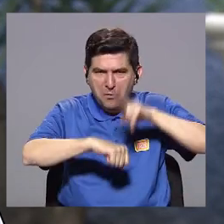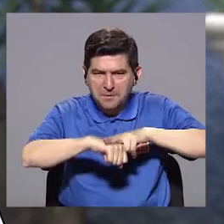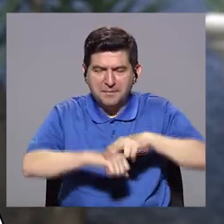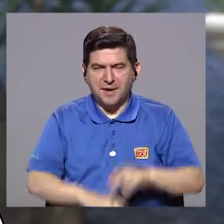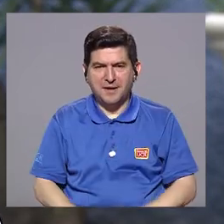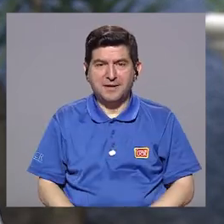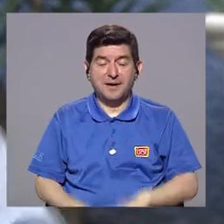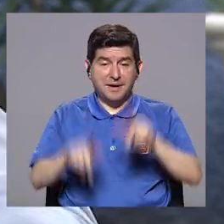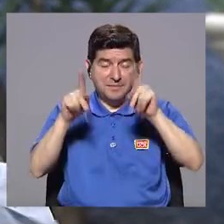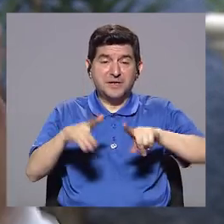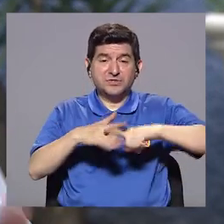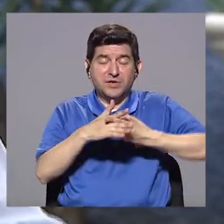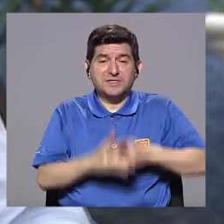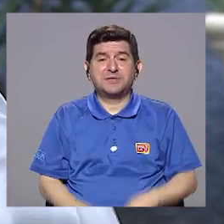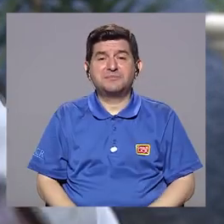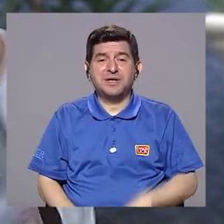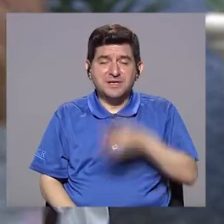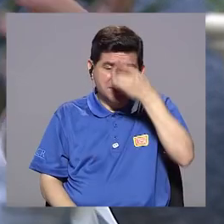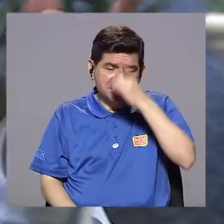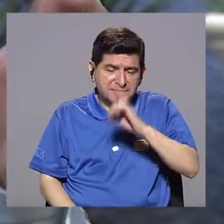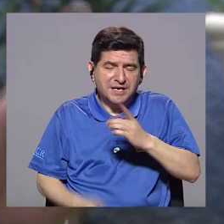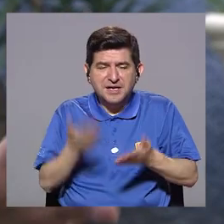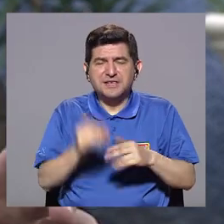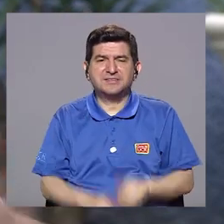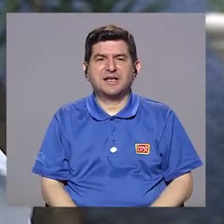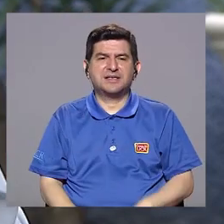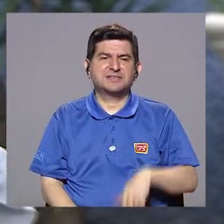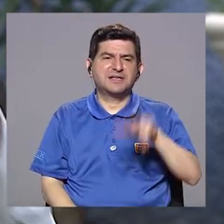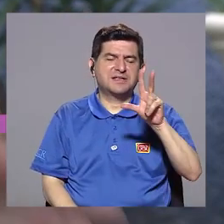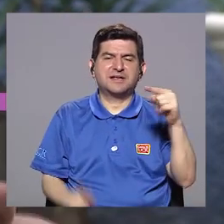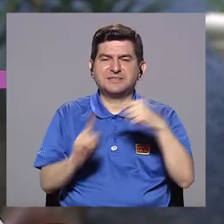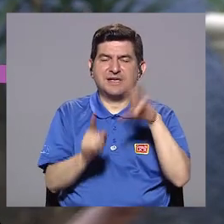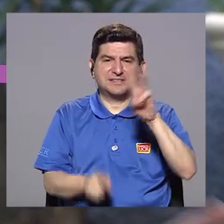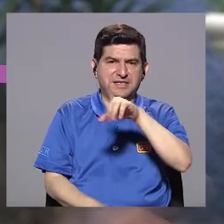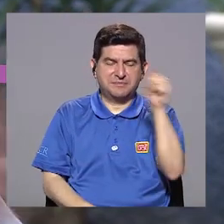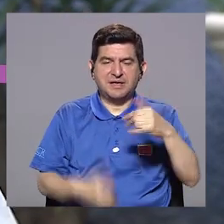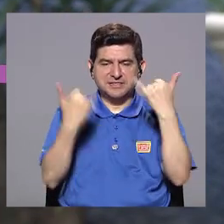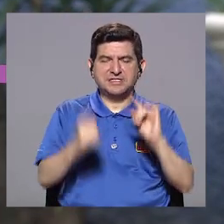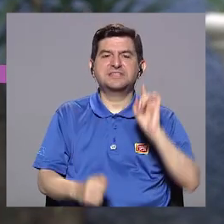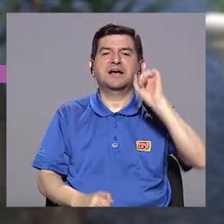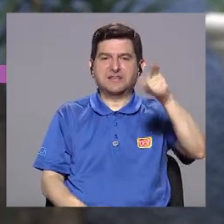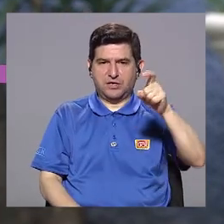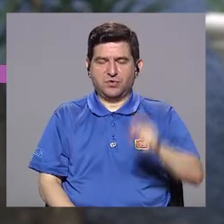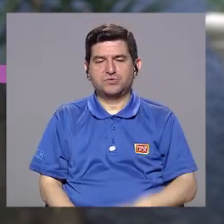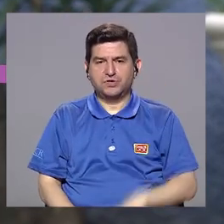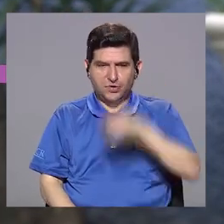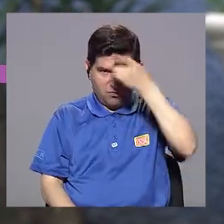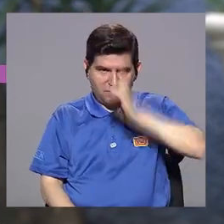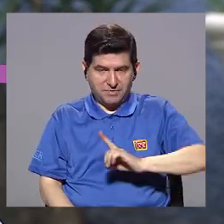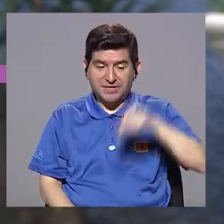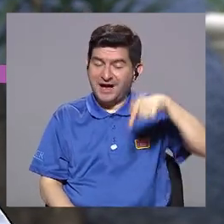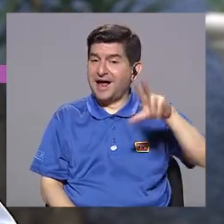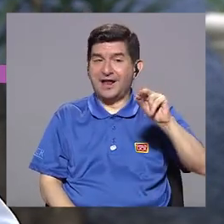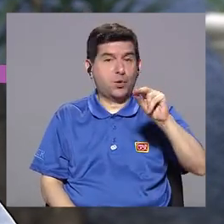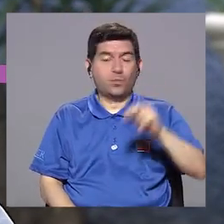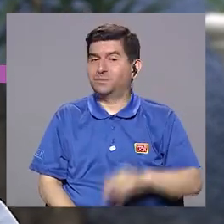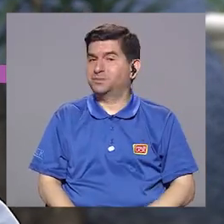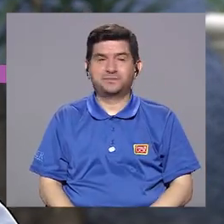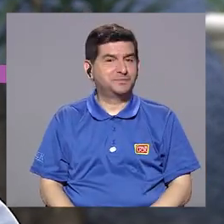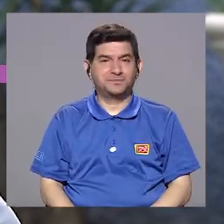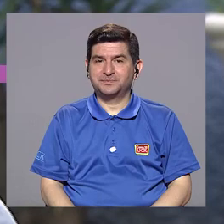que la gente empieza a deprimirse y alrededor de los 3, entre 3 y 6 meses ya podemos diagnosticar una depresión. Acá no, acá